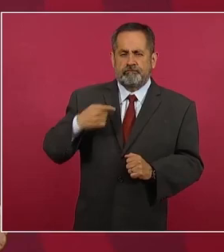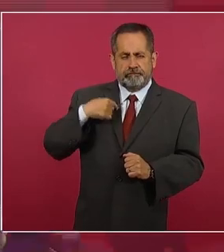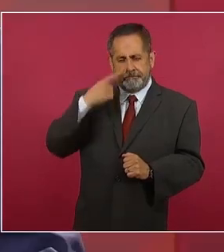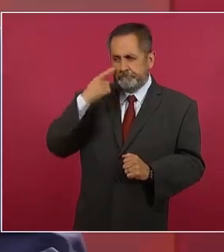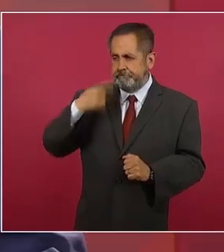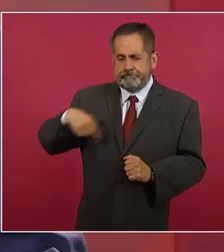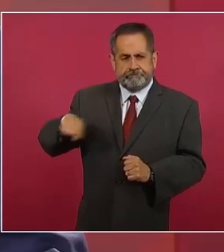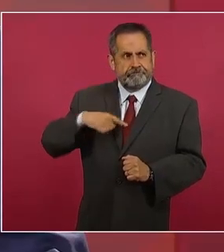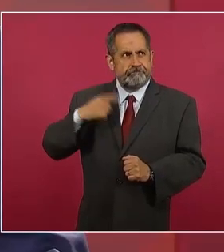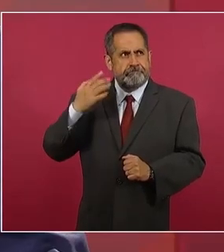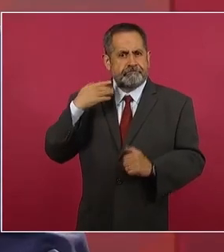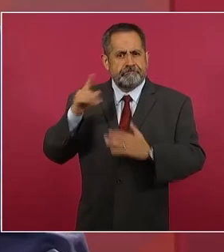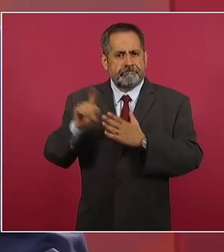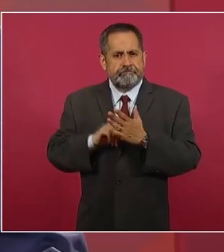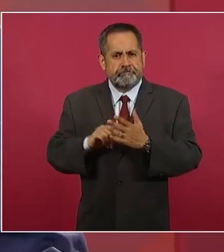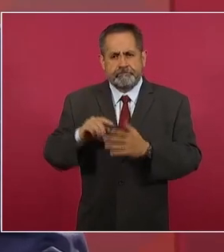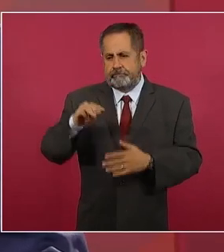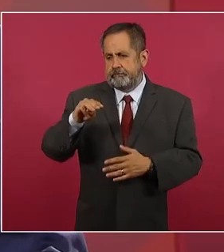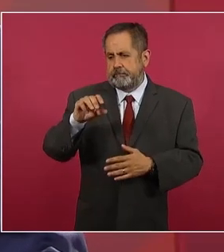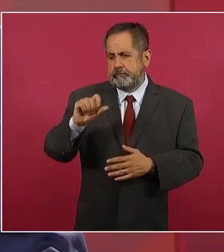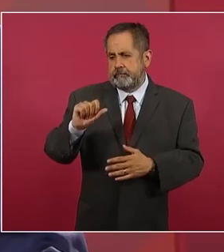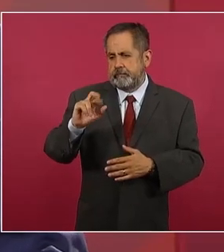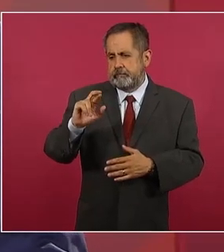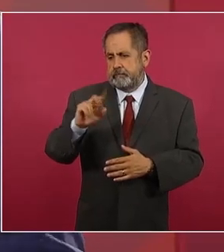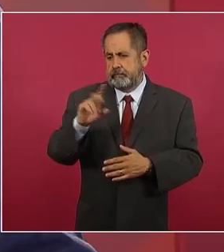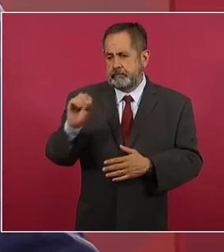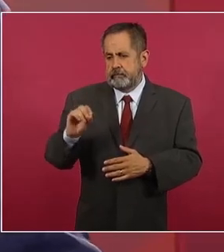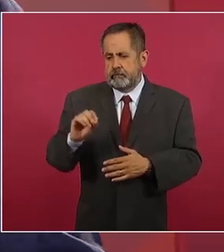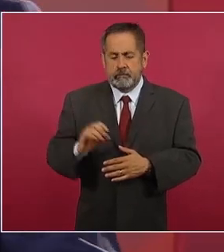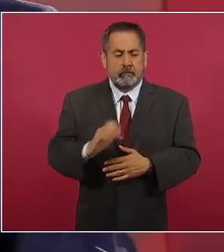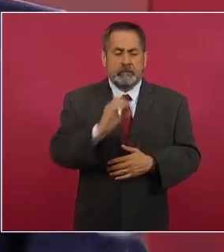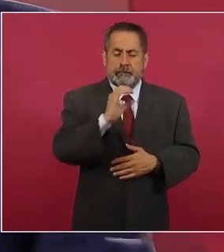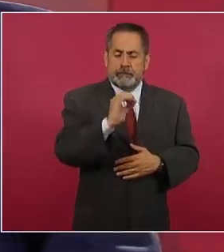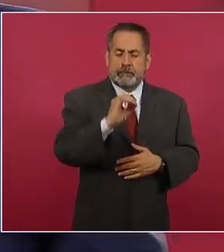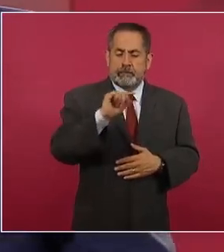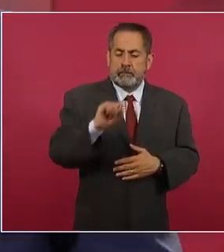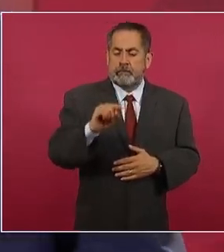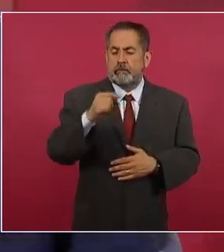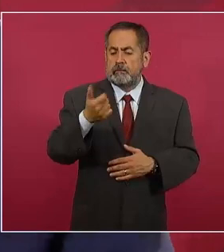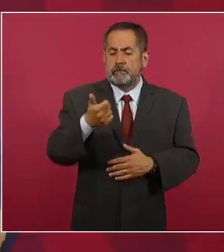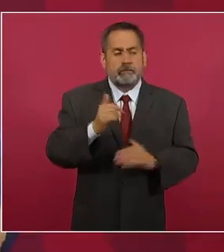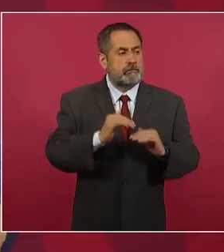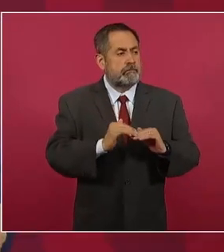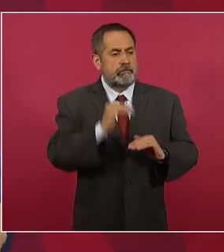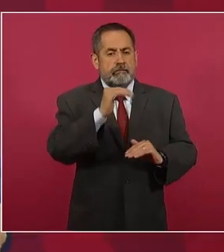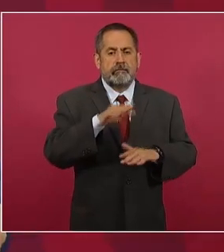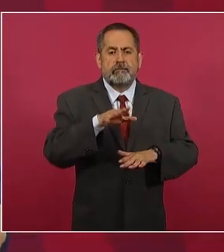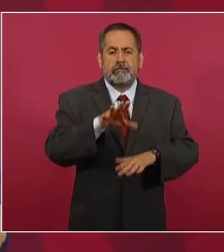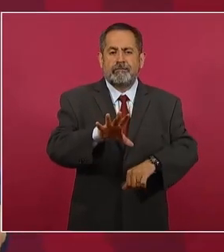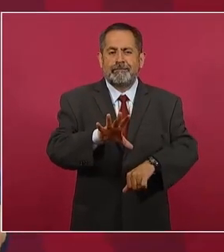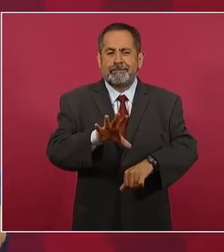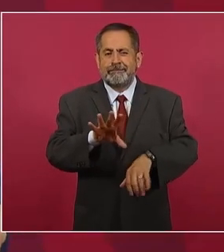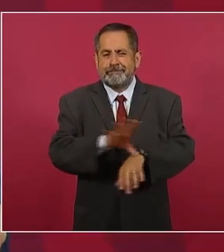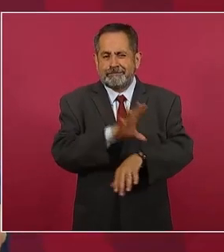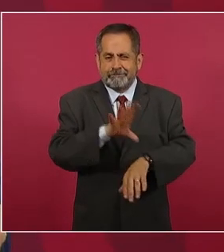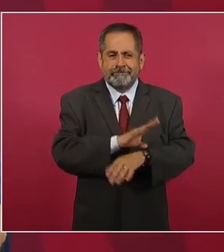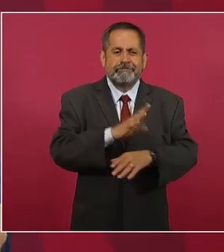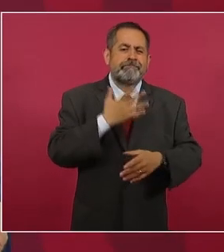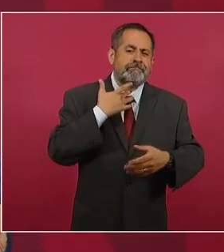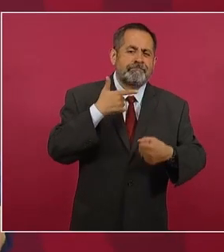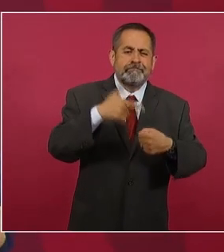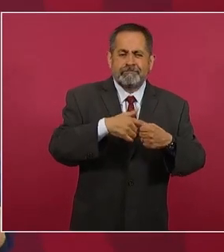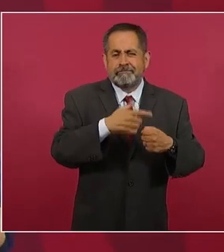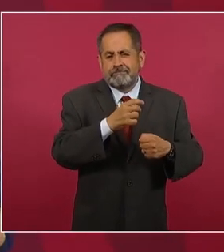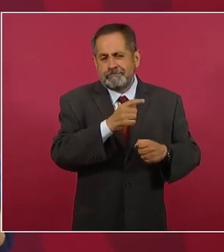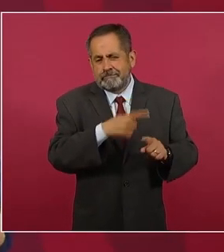0.6 de inflación en energéticos y ellos tienen 2